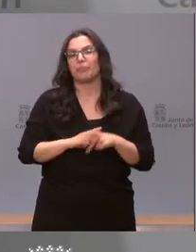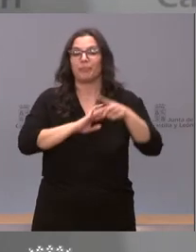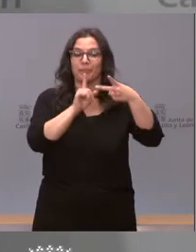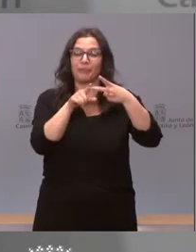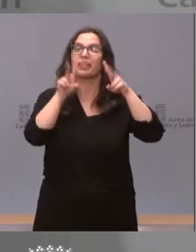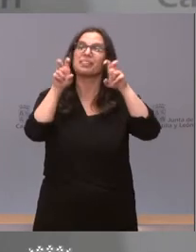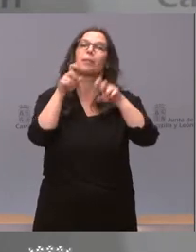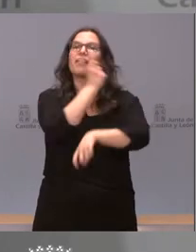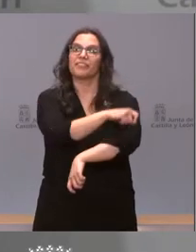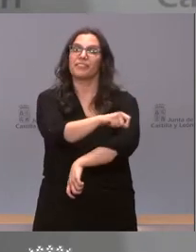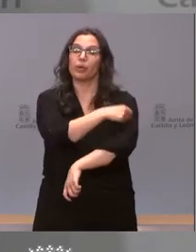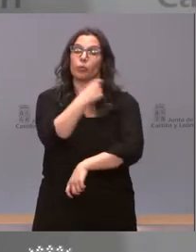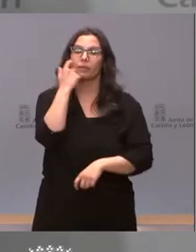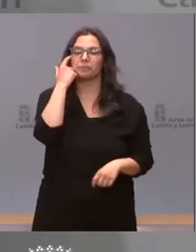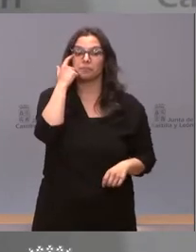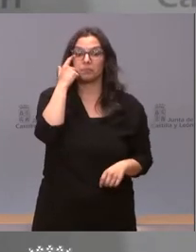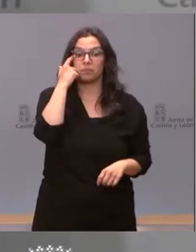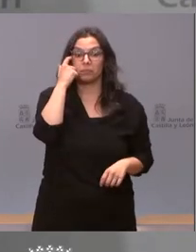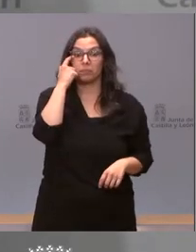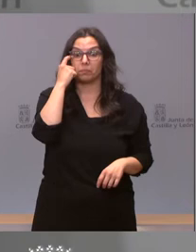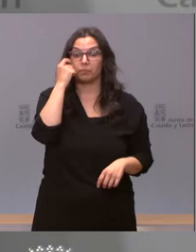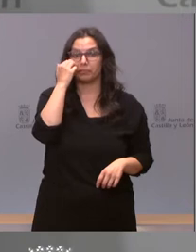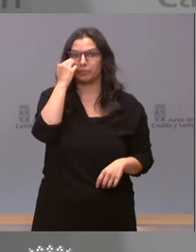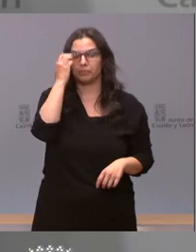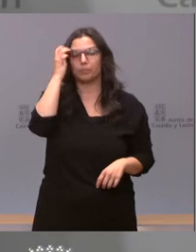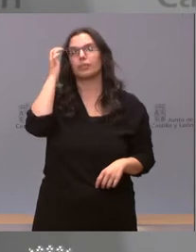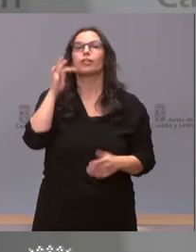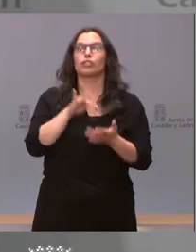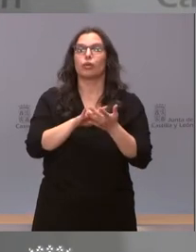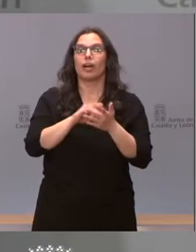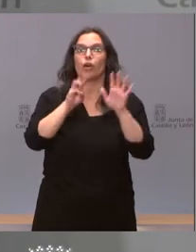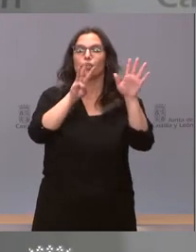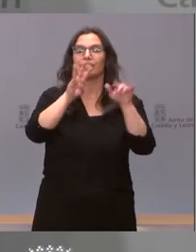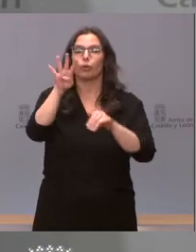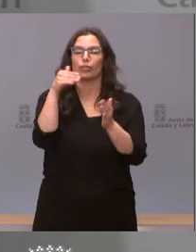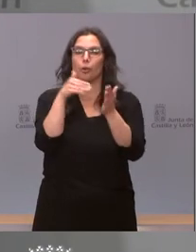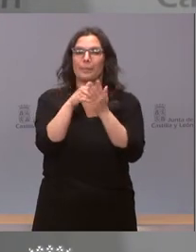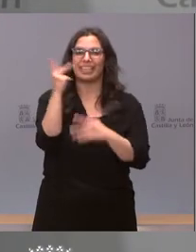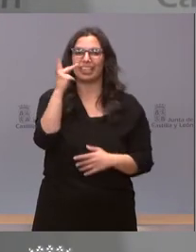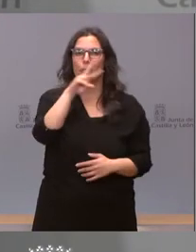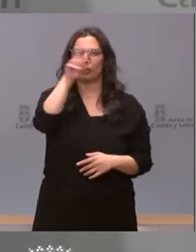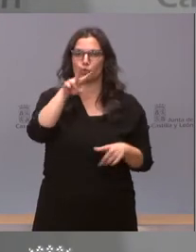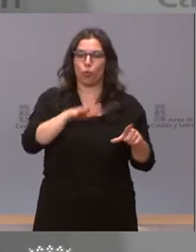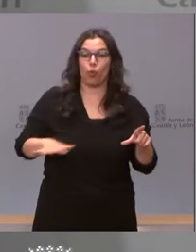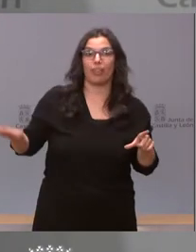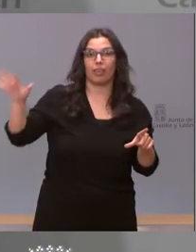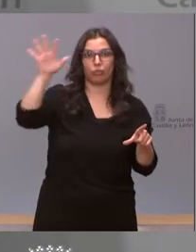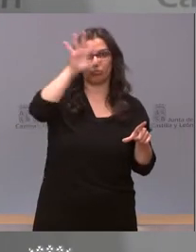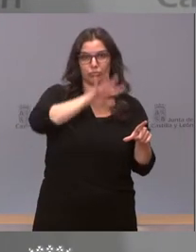y los pueblos. Mire, tenemos 84.000 kilómetros cuadrados de comunidad.